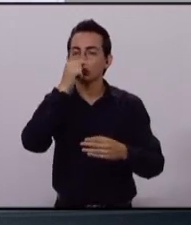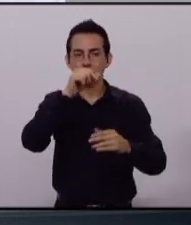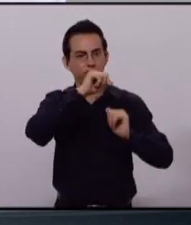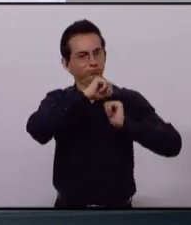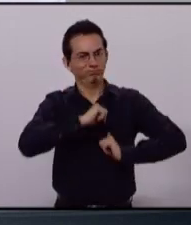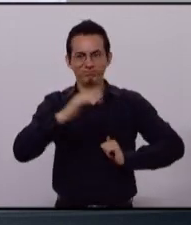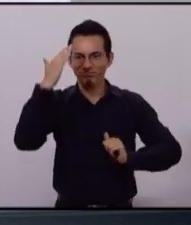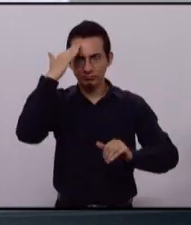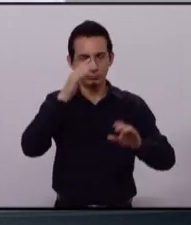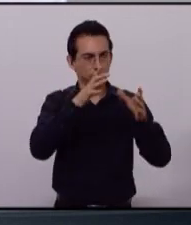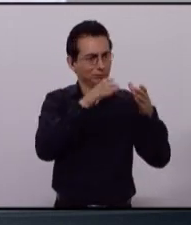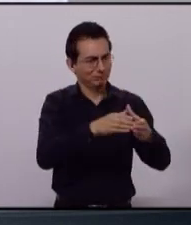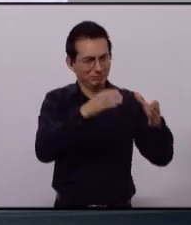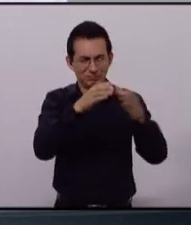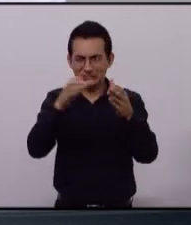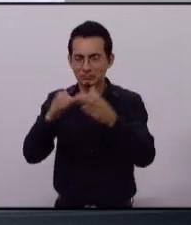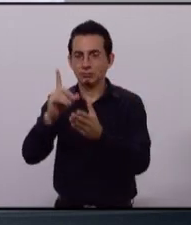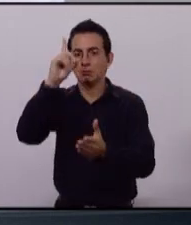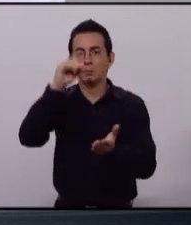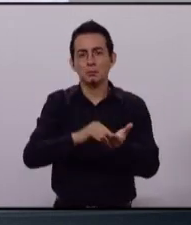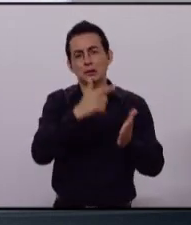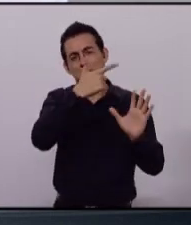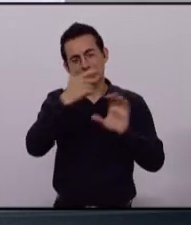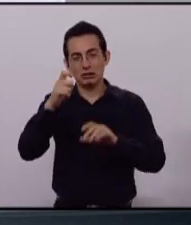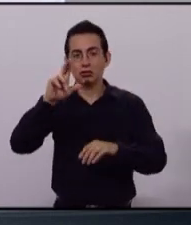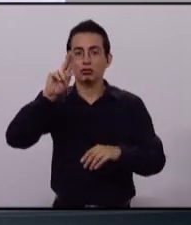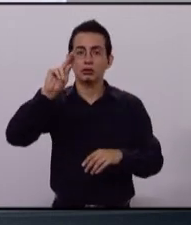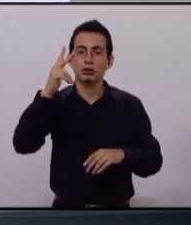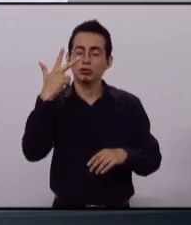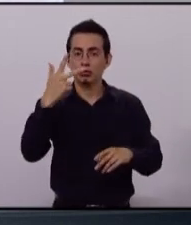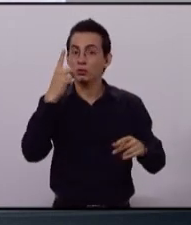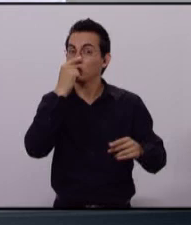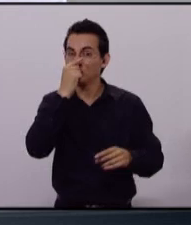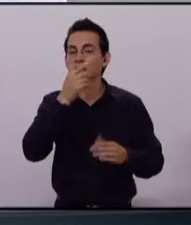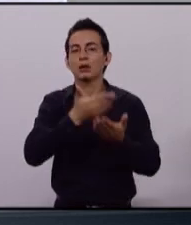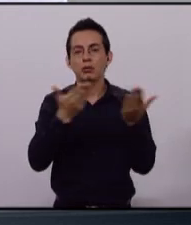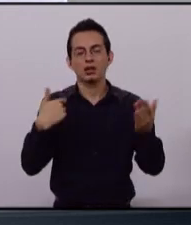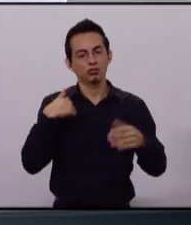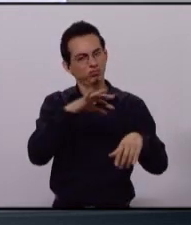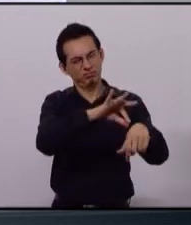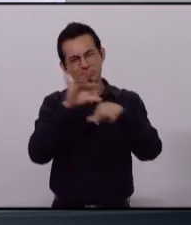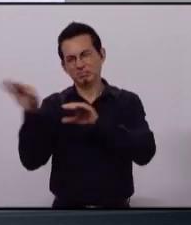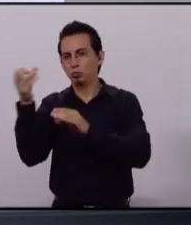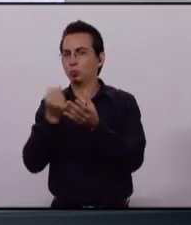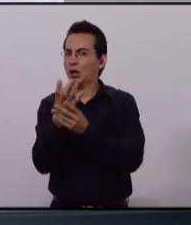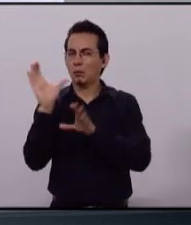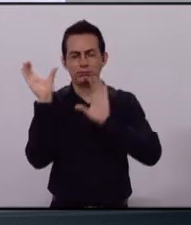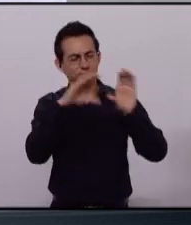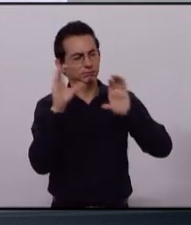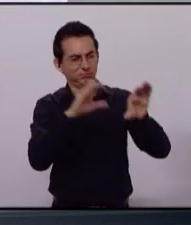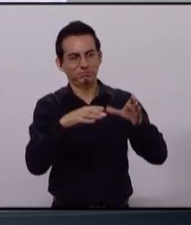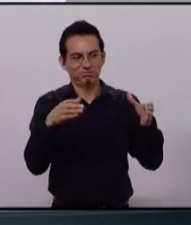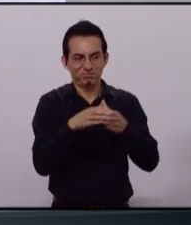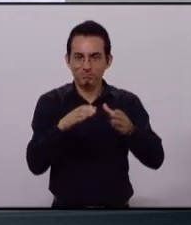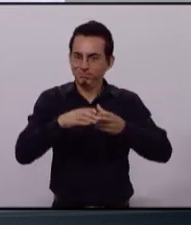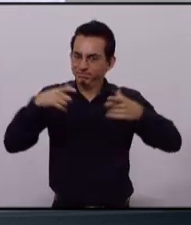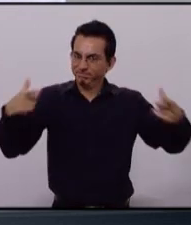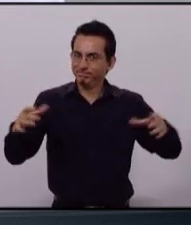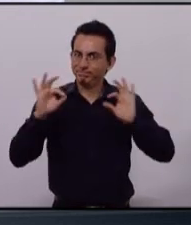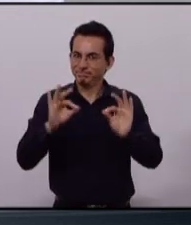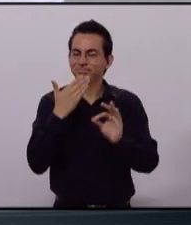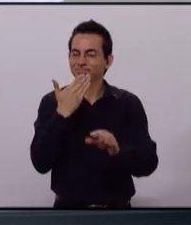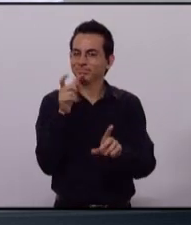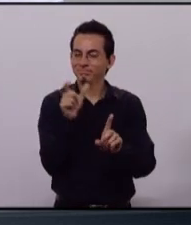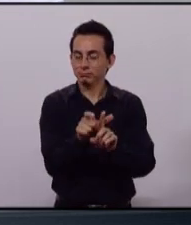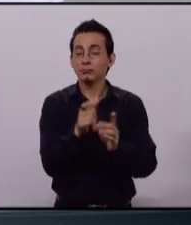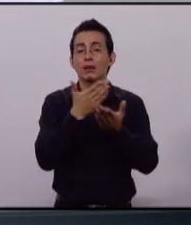sección, serían 1.788 policías que vamos a contratar. Así como también vamos a generar